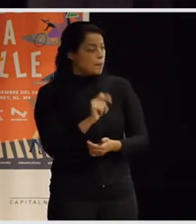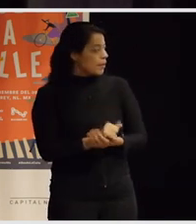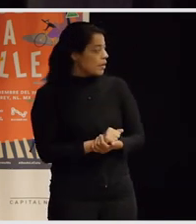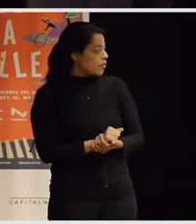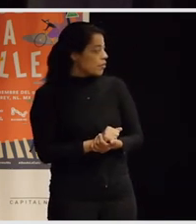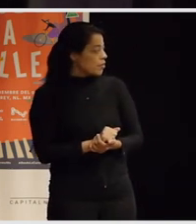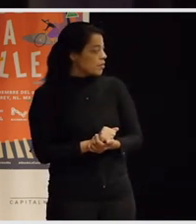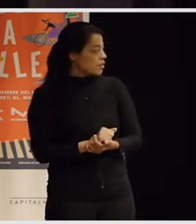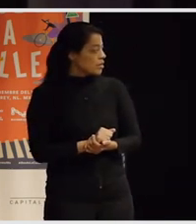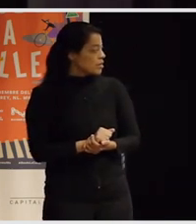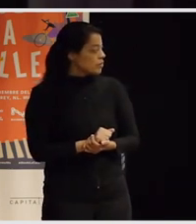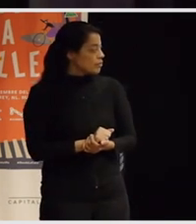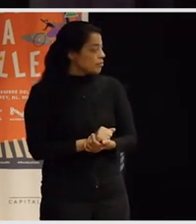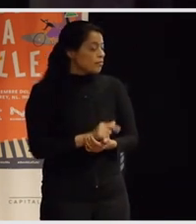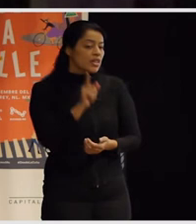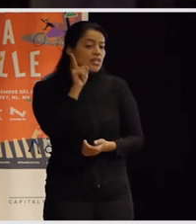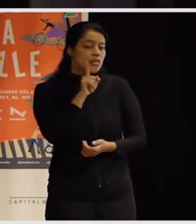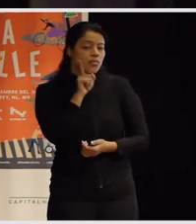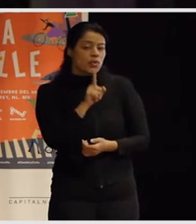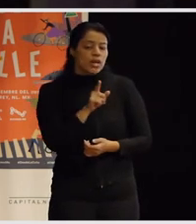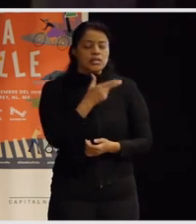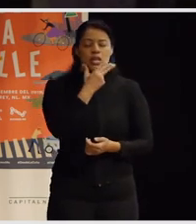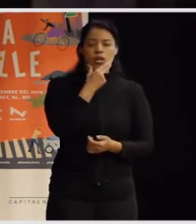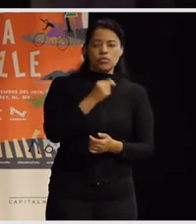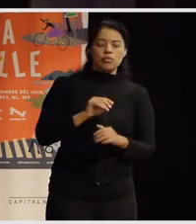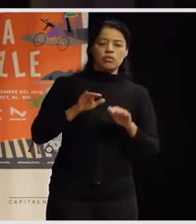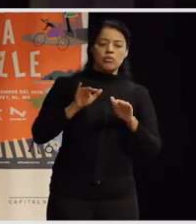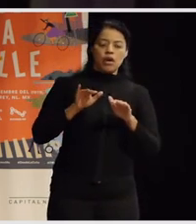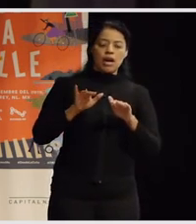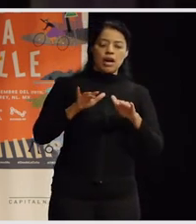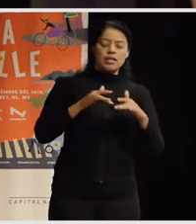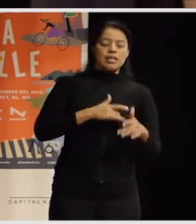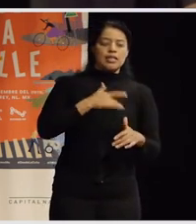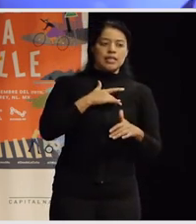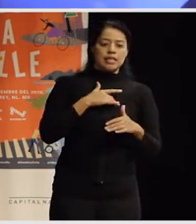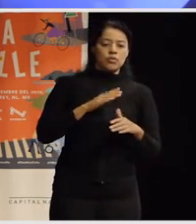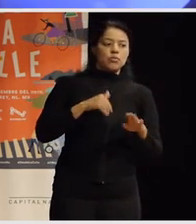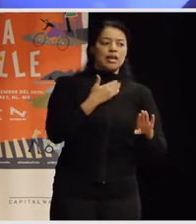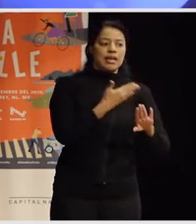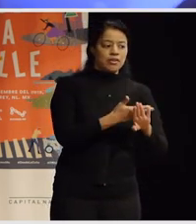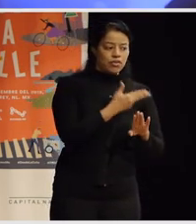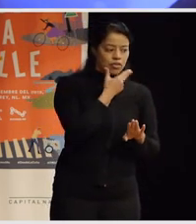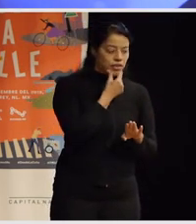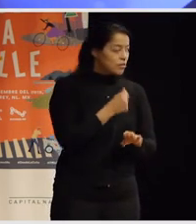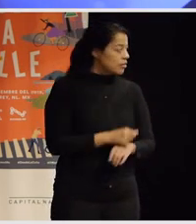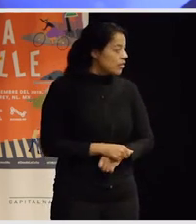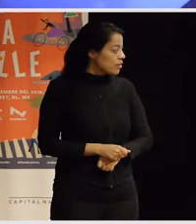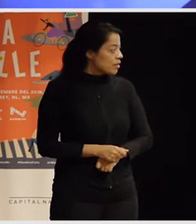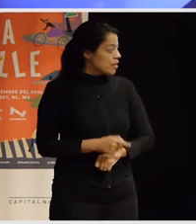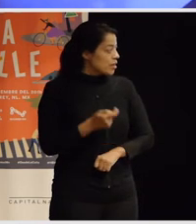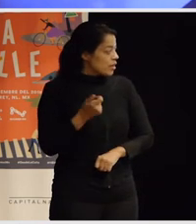como que sienten dicen feminismo y los hombres como nos están atacando y